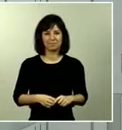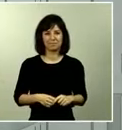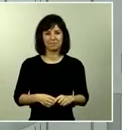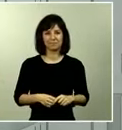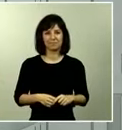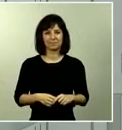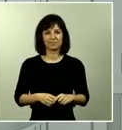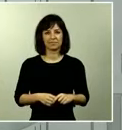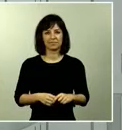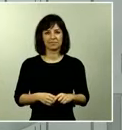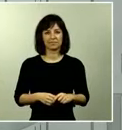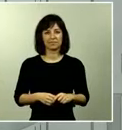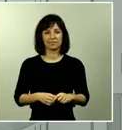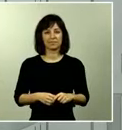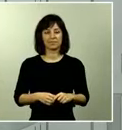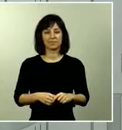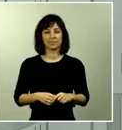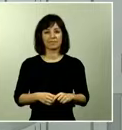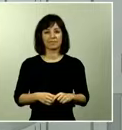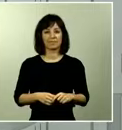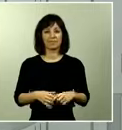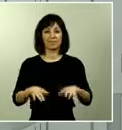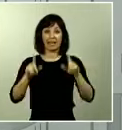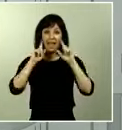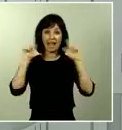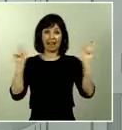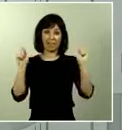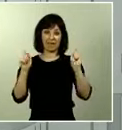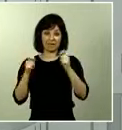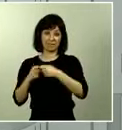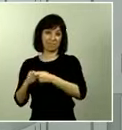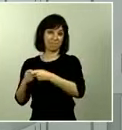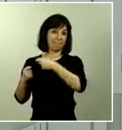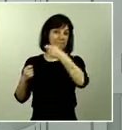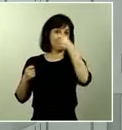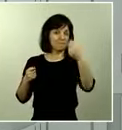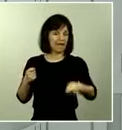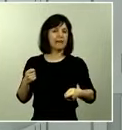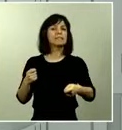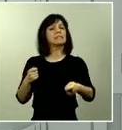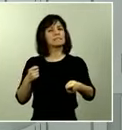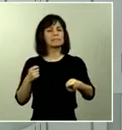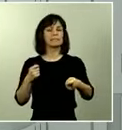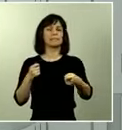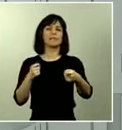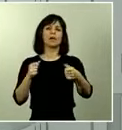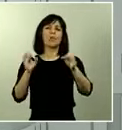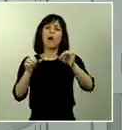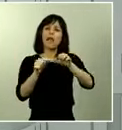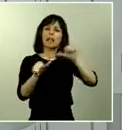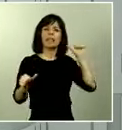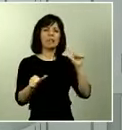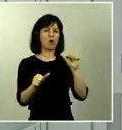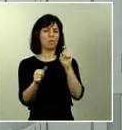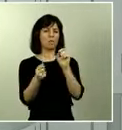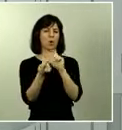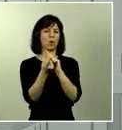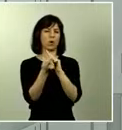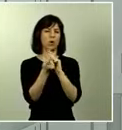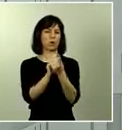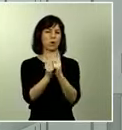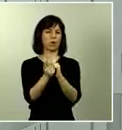esta prórroga del estado de alarma va a tener algunas modificaciones que van a ser discutidas